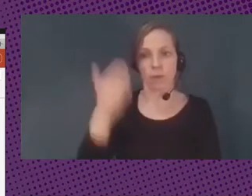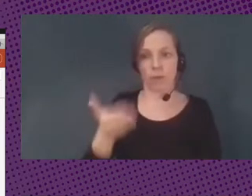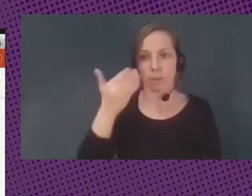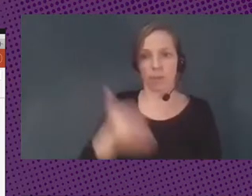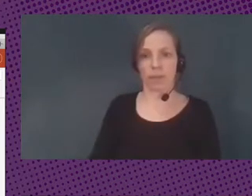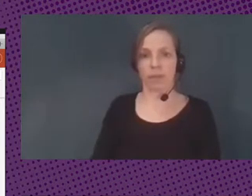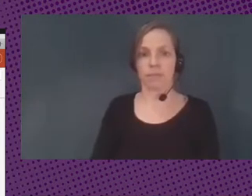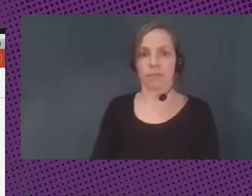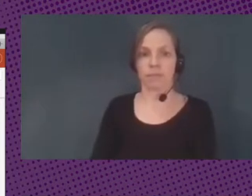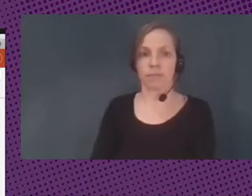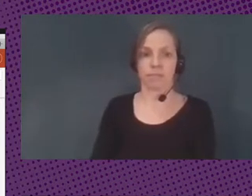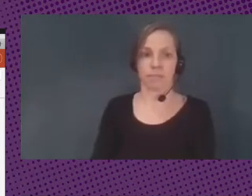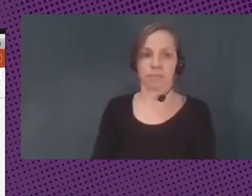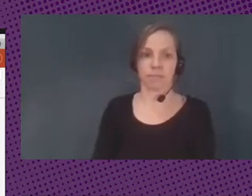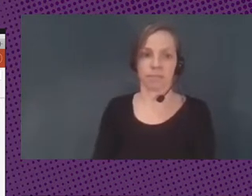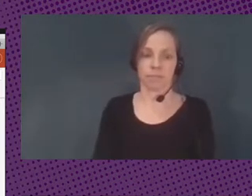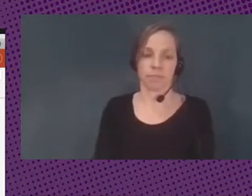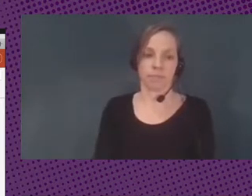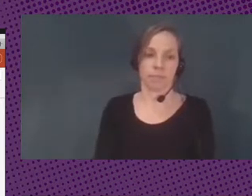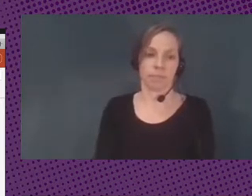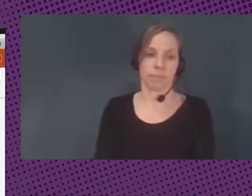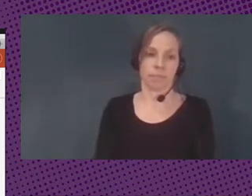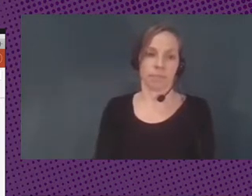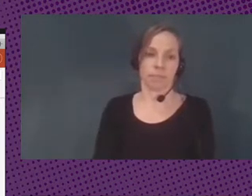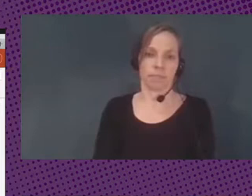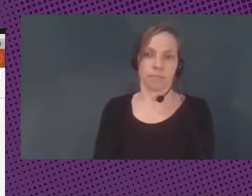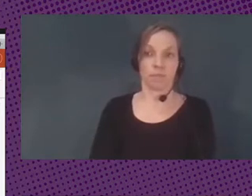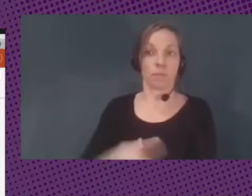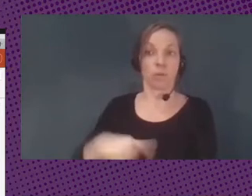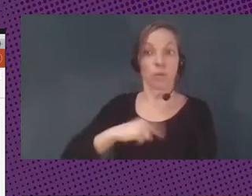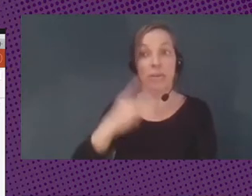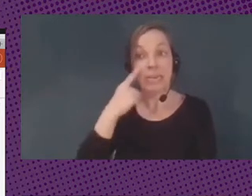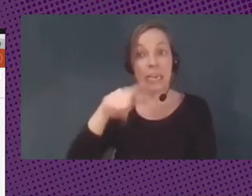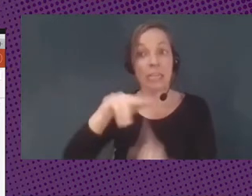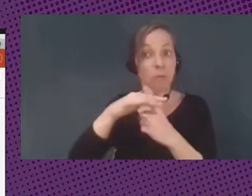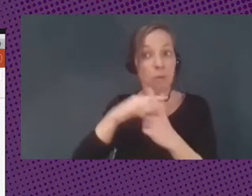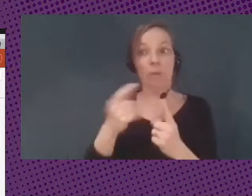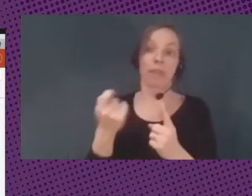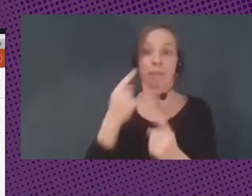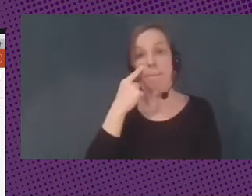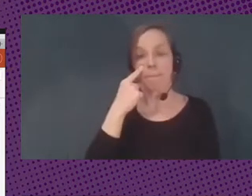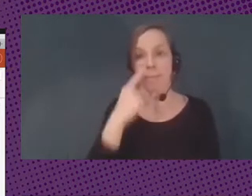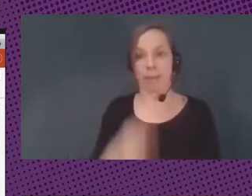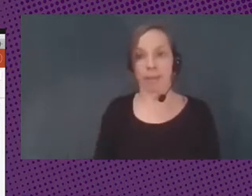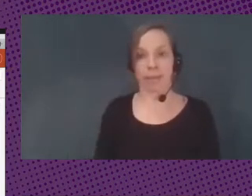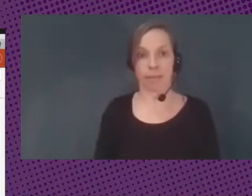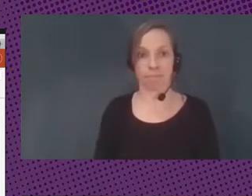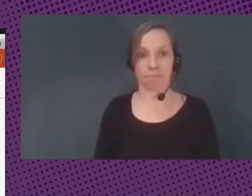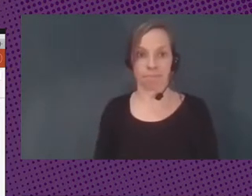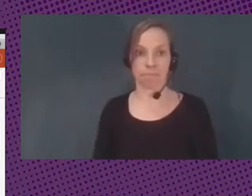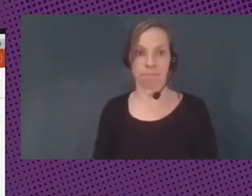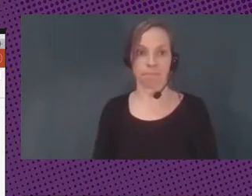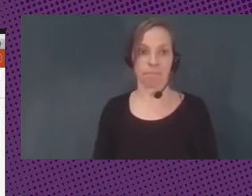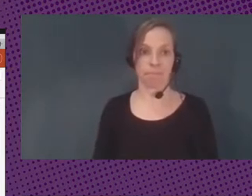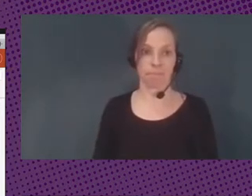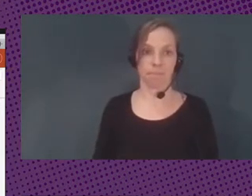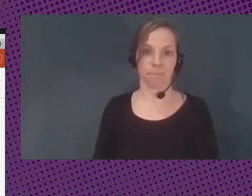que estar muy alertas ante este tipo de situaciones. Ahora, en el Ecuador